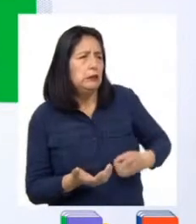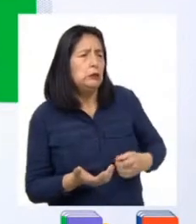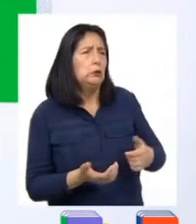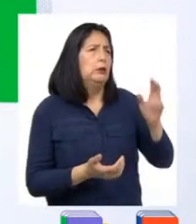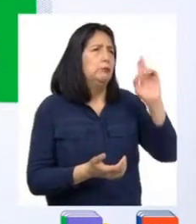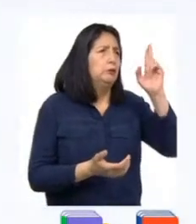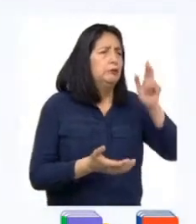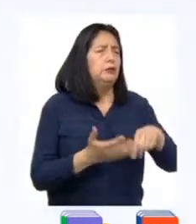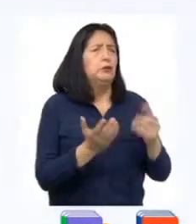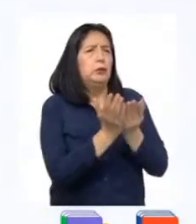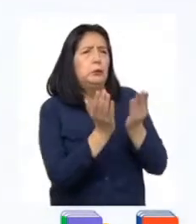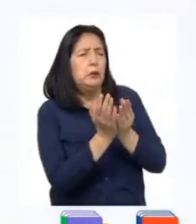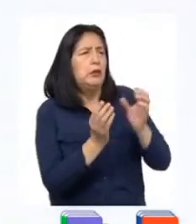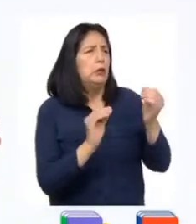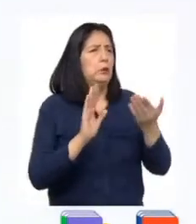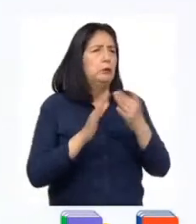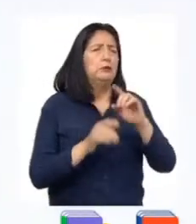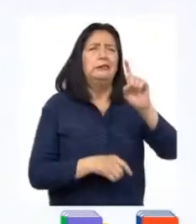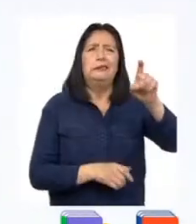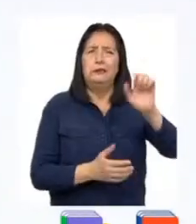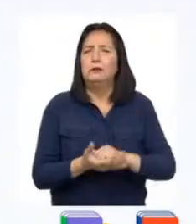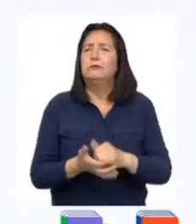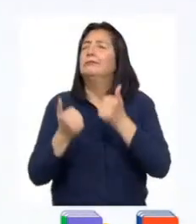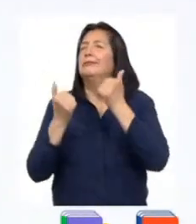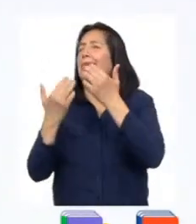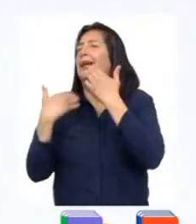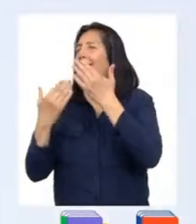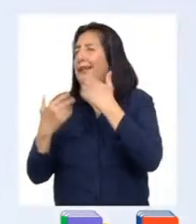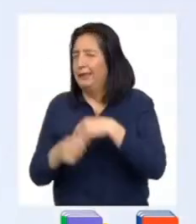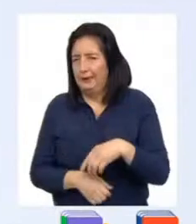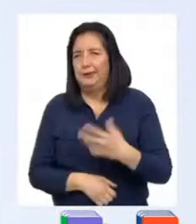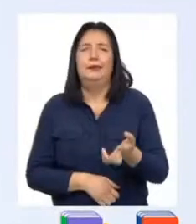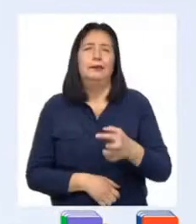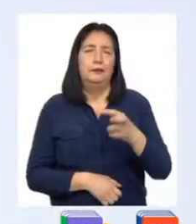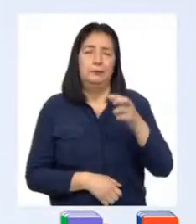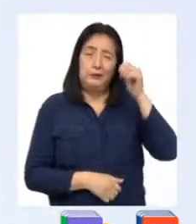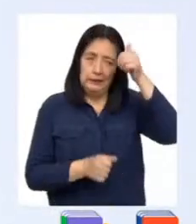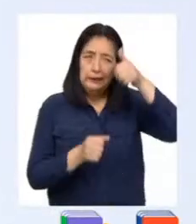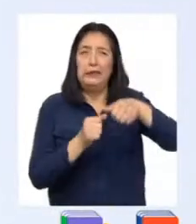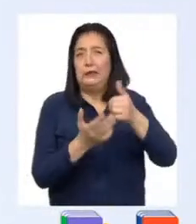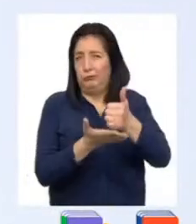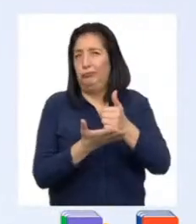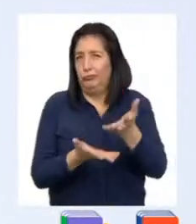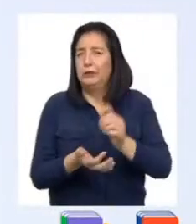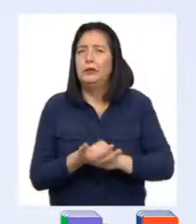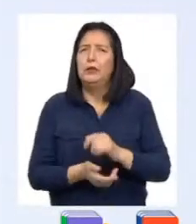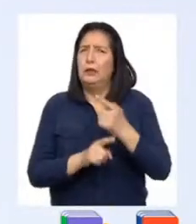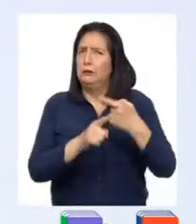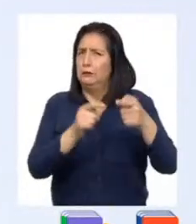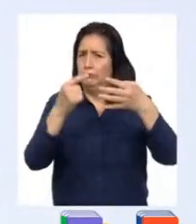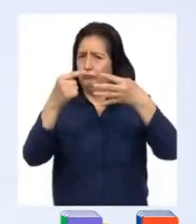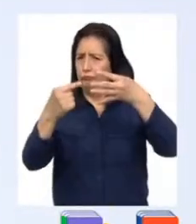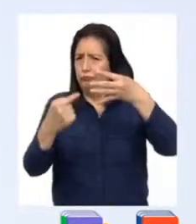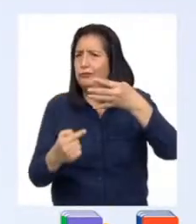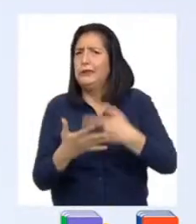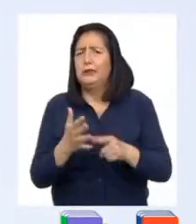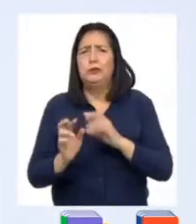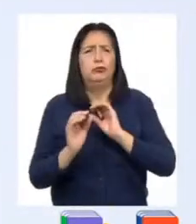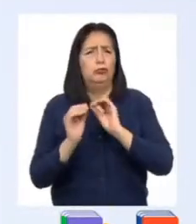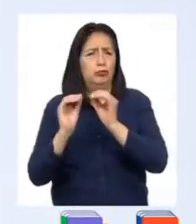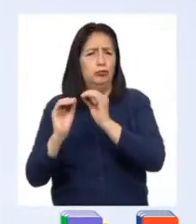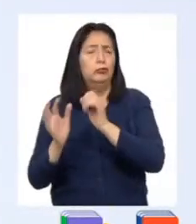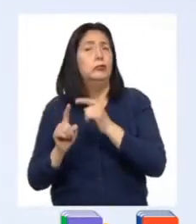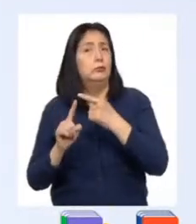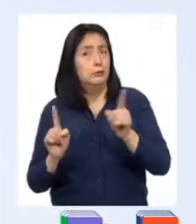caso sea necesario. Gracias, Patti, por ayudarnos a recordar. Como ven, hay distintas soluciones. Sin